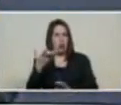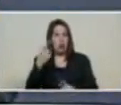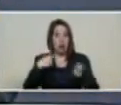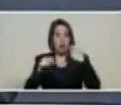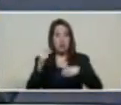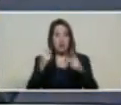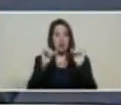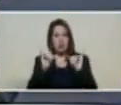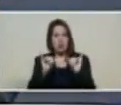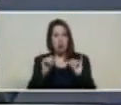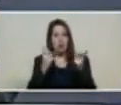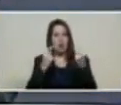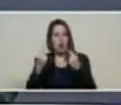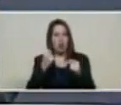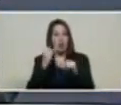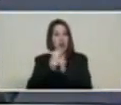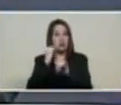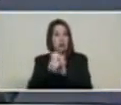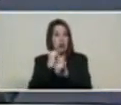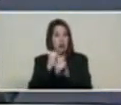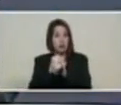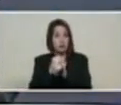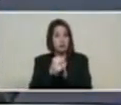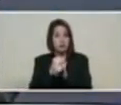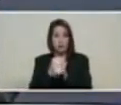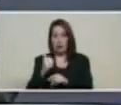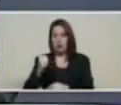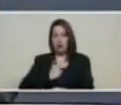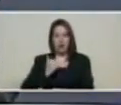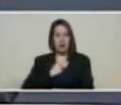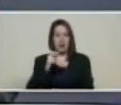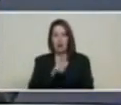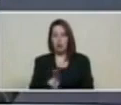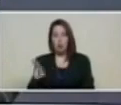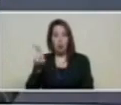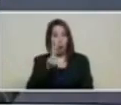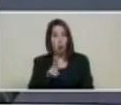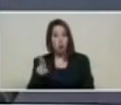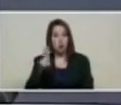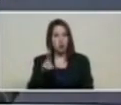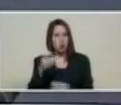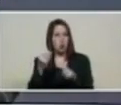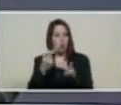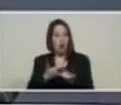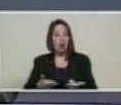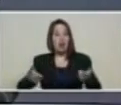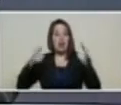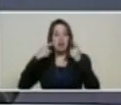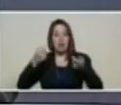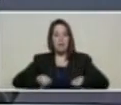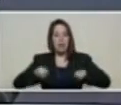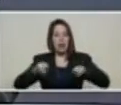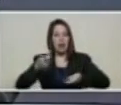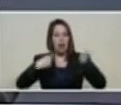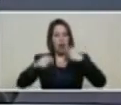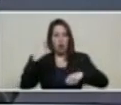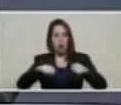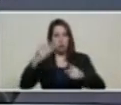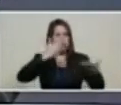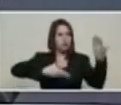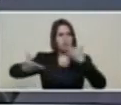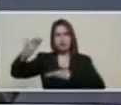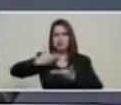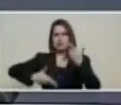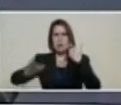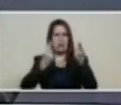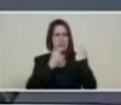esa moneda digital en cualquier caso su usabilidad determina un libre mercado para el intercambio de esta moneda